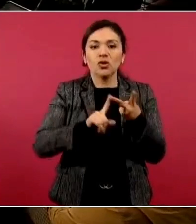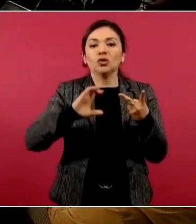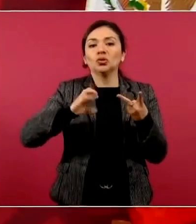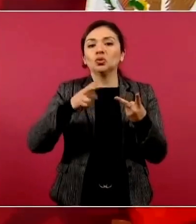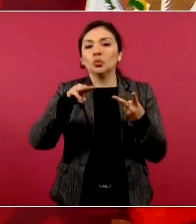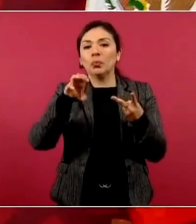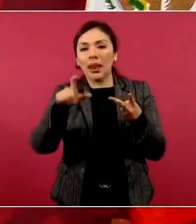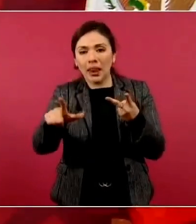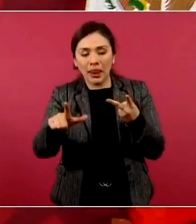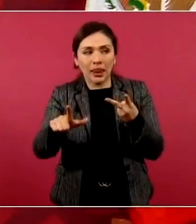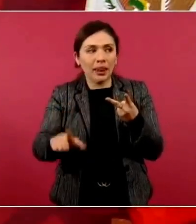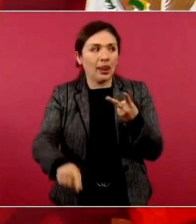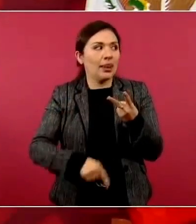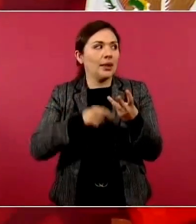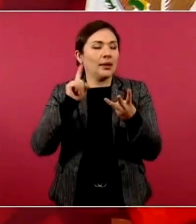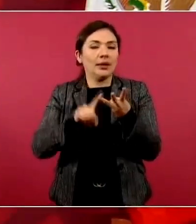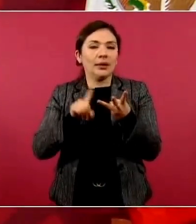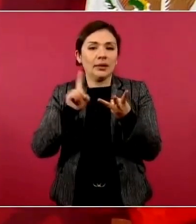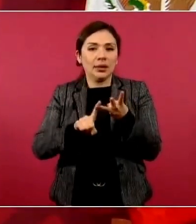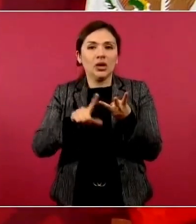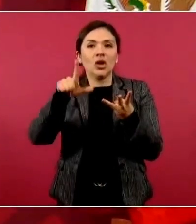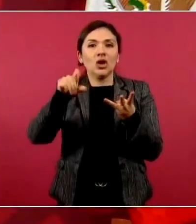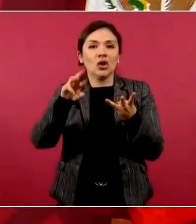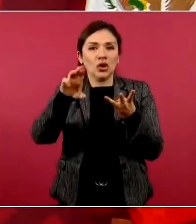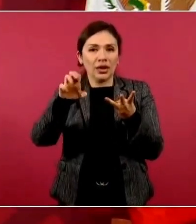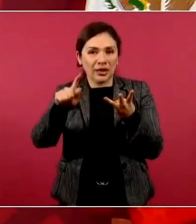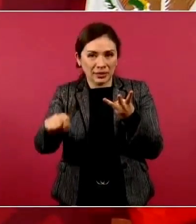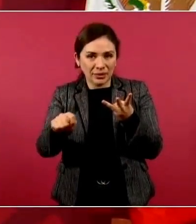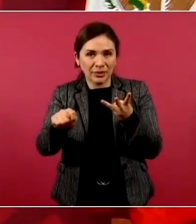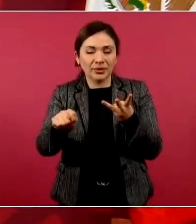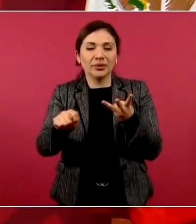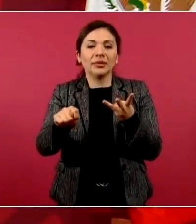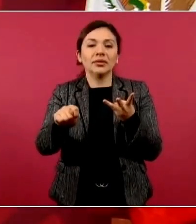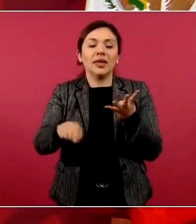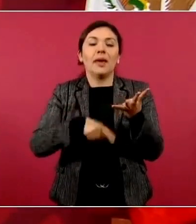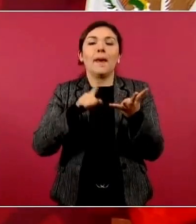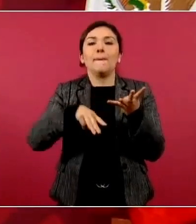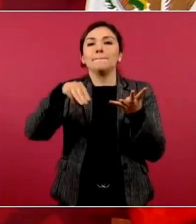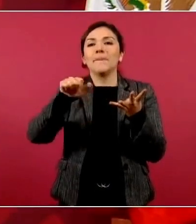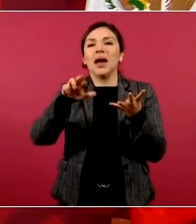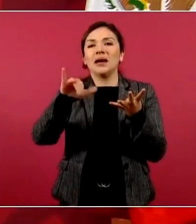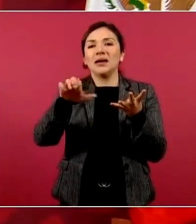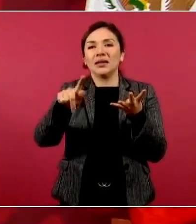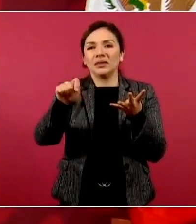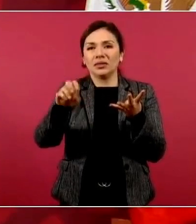Chumel, Chumel, Loret y Marieto.